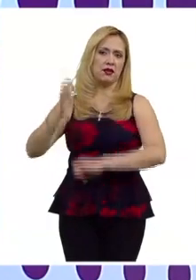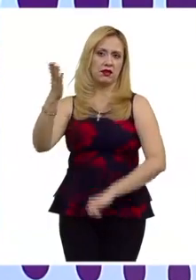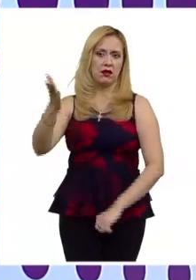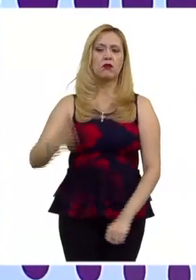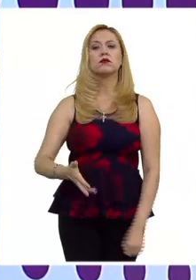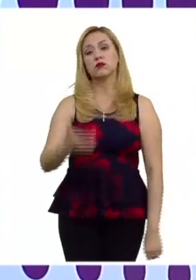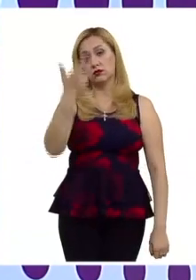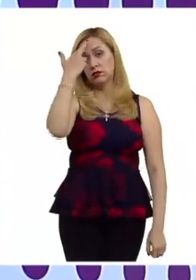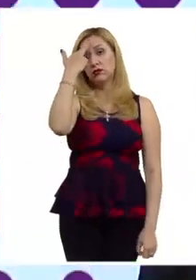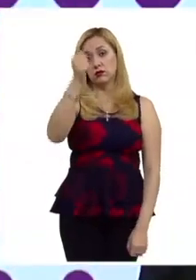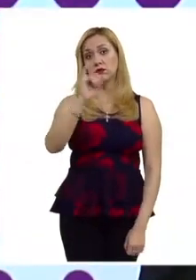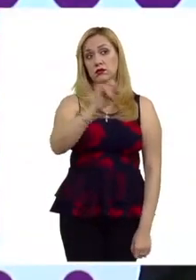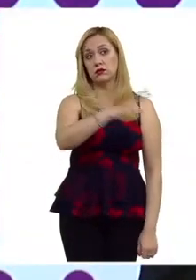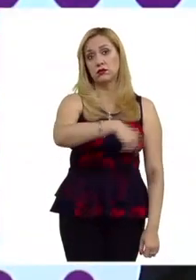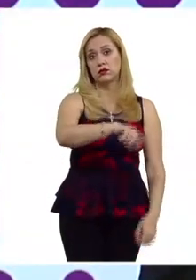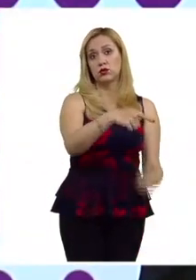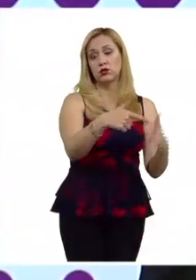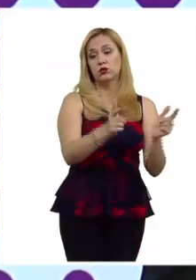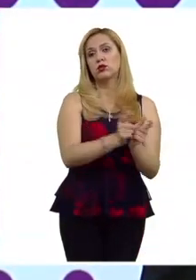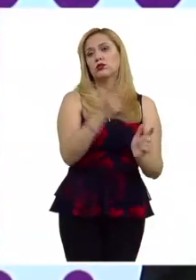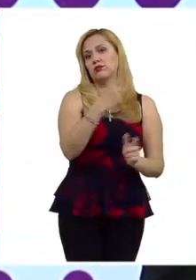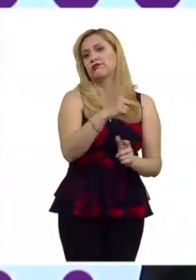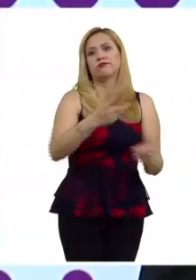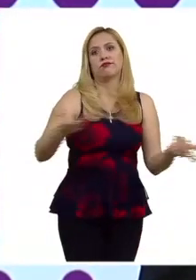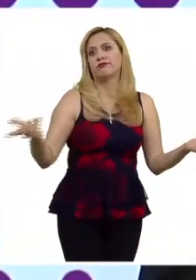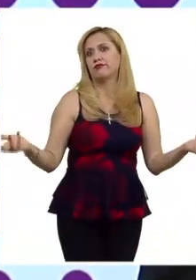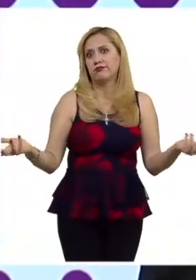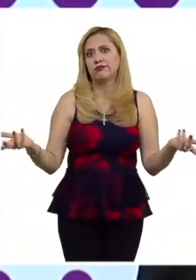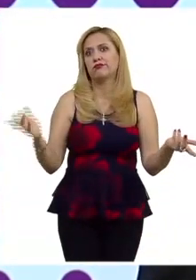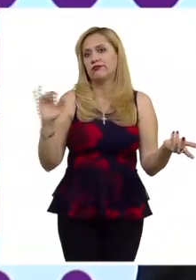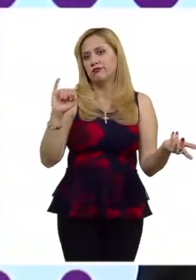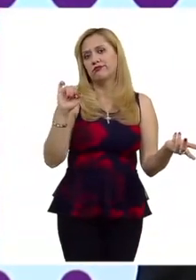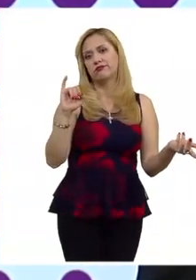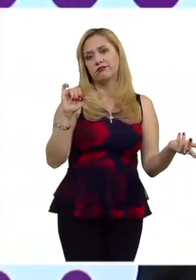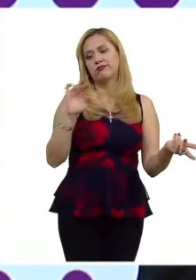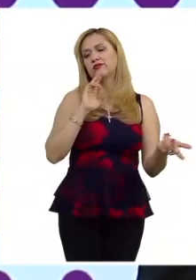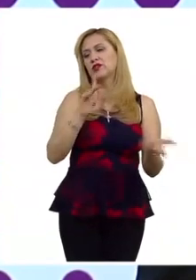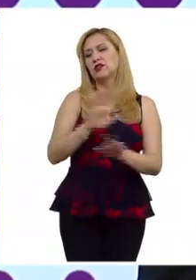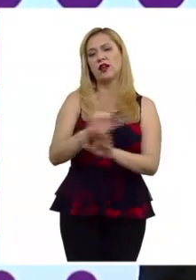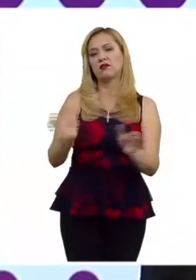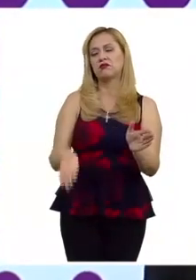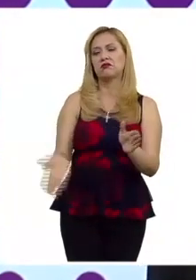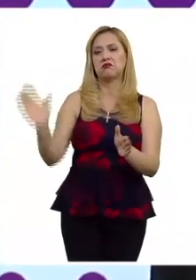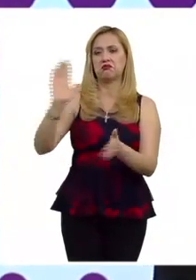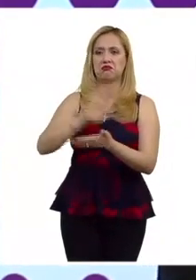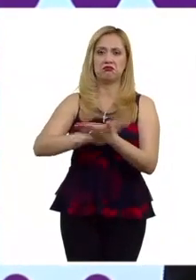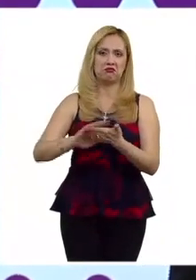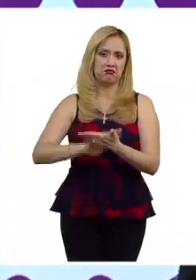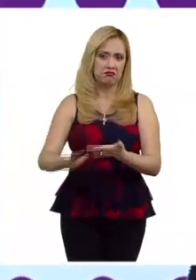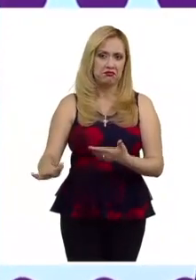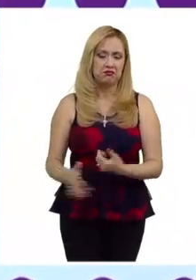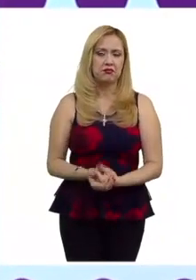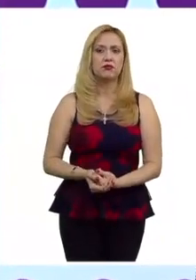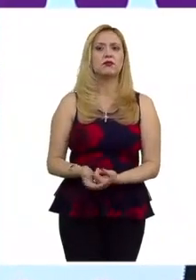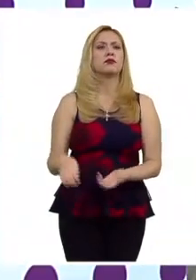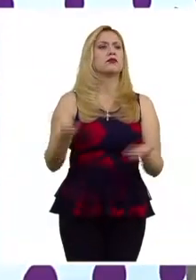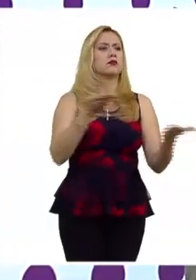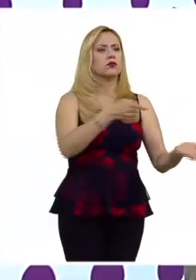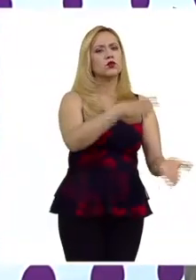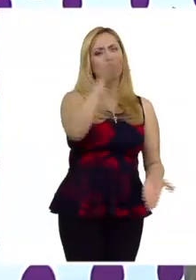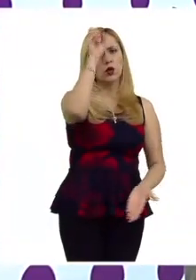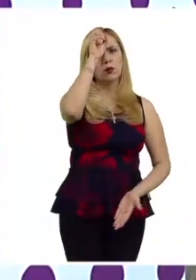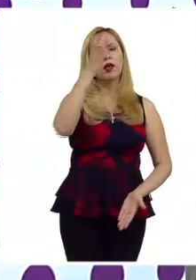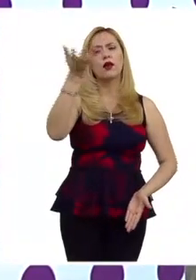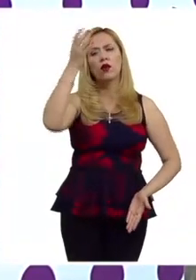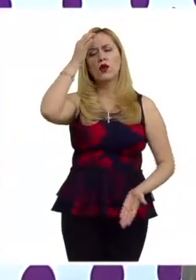justificado digamos el depido o terminar la relación laboral Leopoldo ¿cuál es tu opinión sobre esta